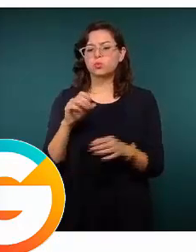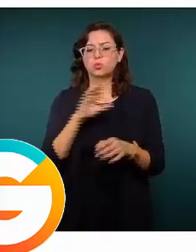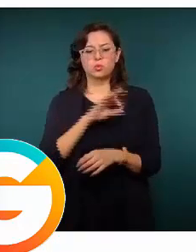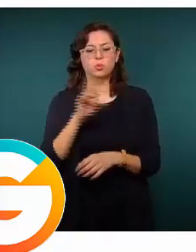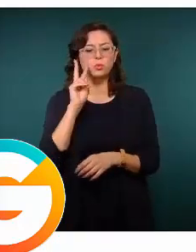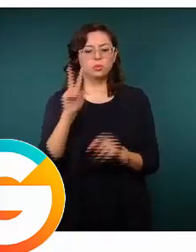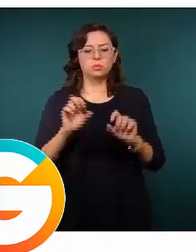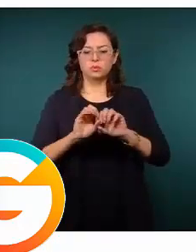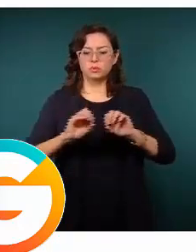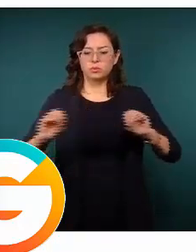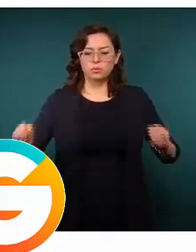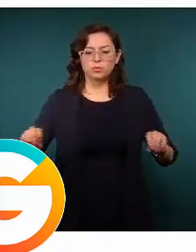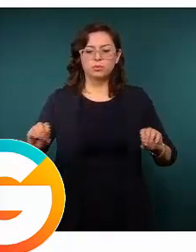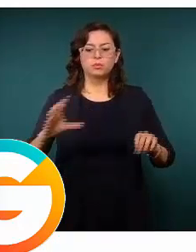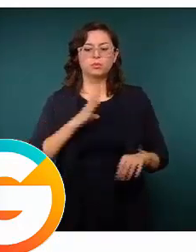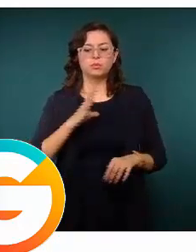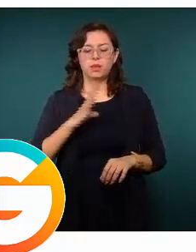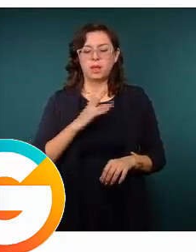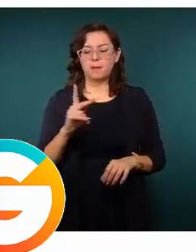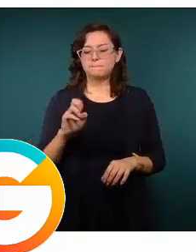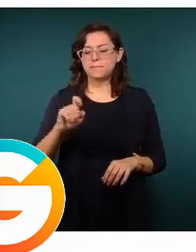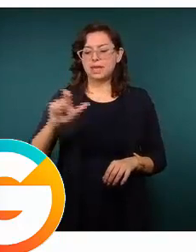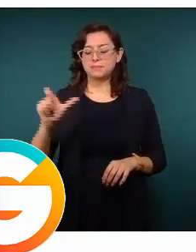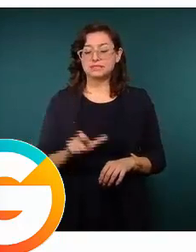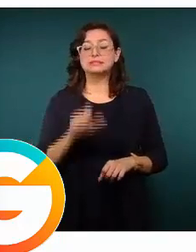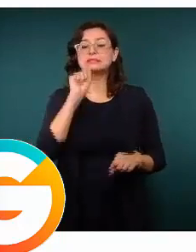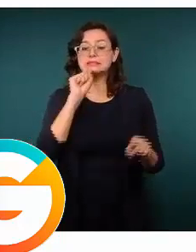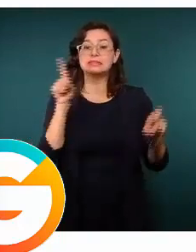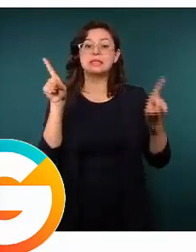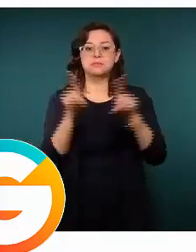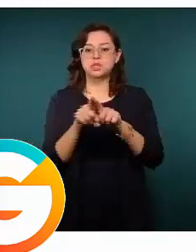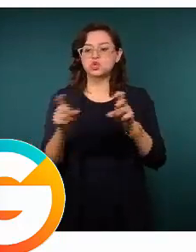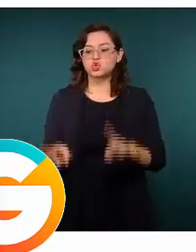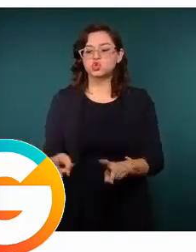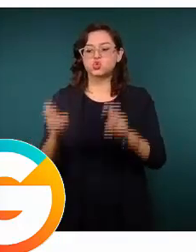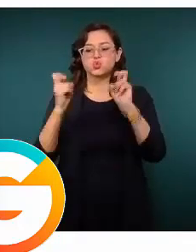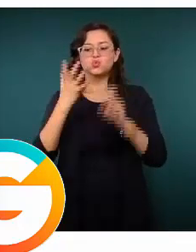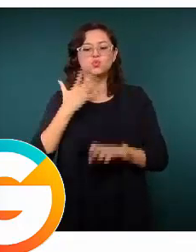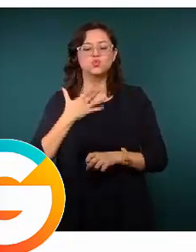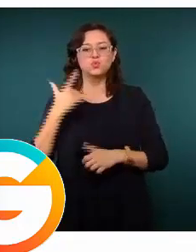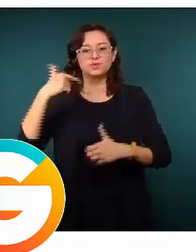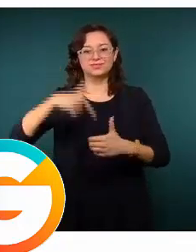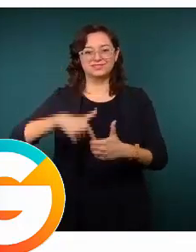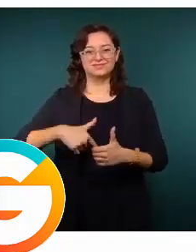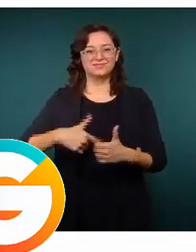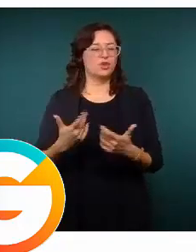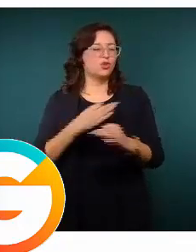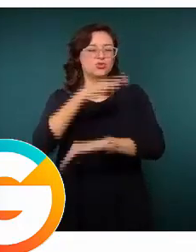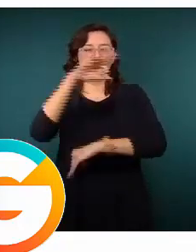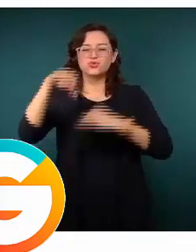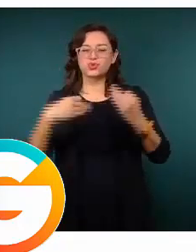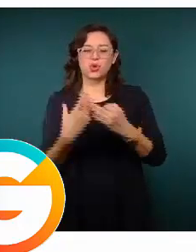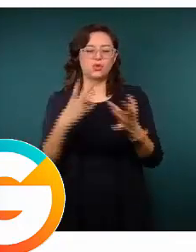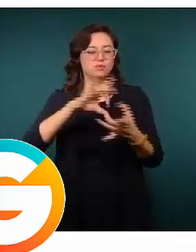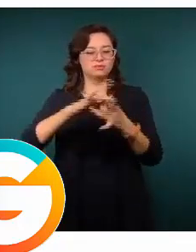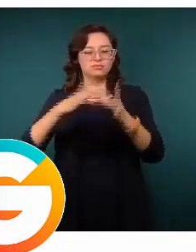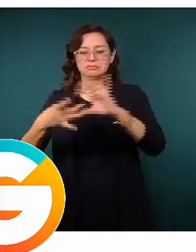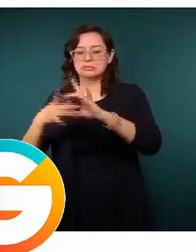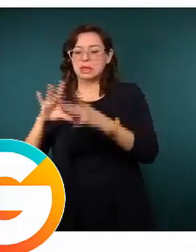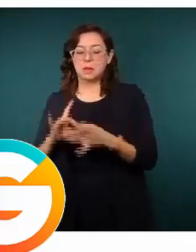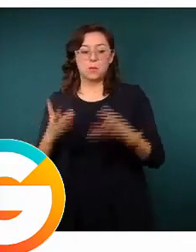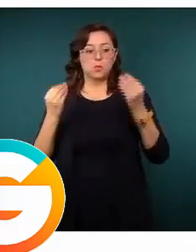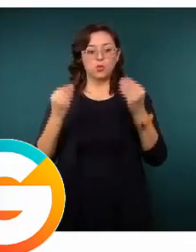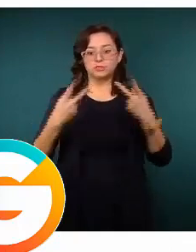también aquí en el Estado hay robo de combustible. Entonces, todo coincide en la población con la presencia delincuencial, con los